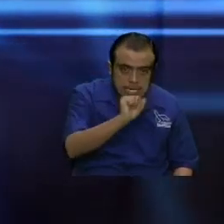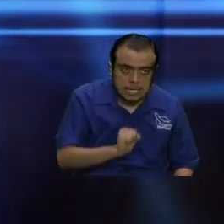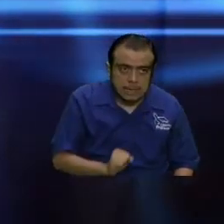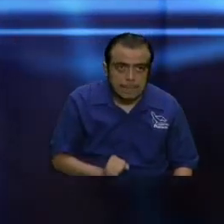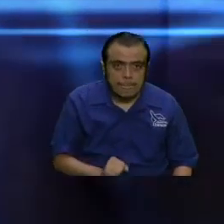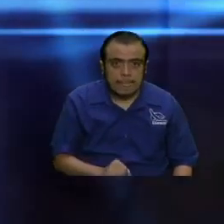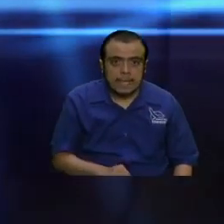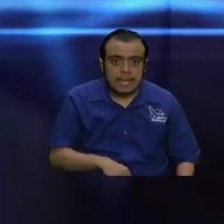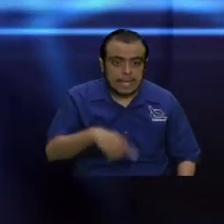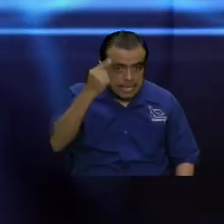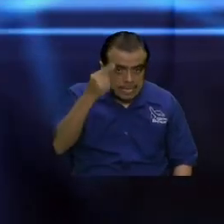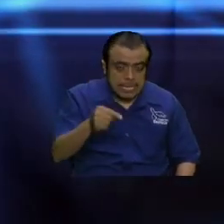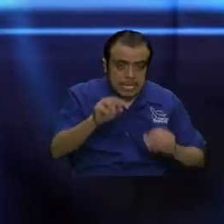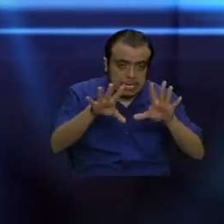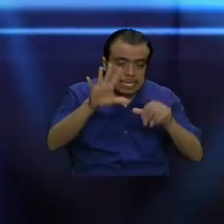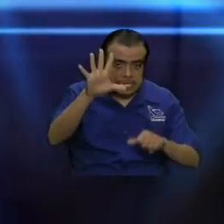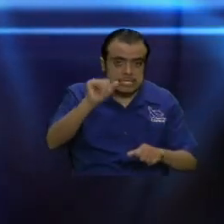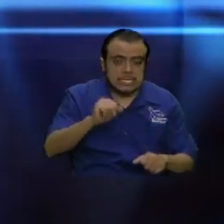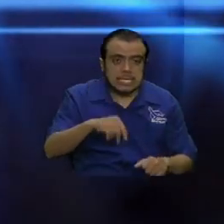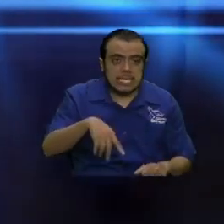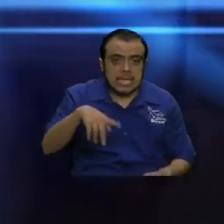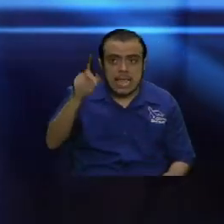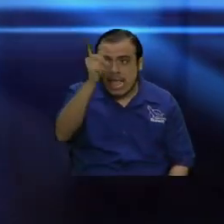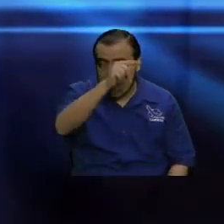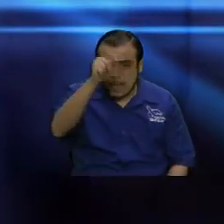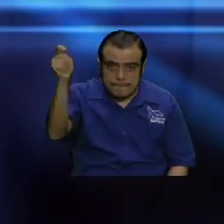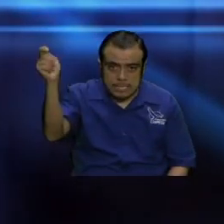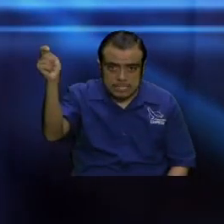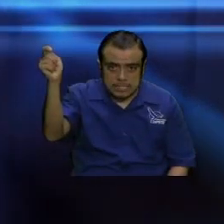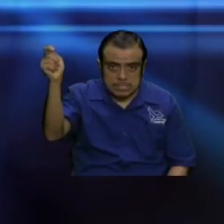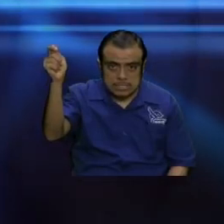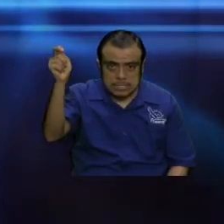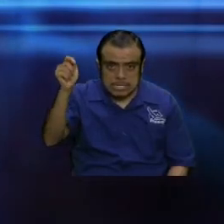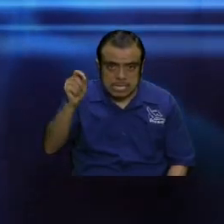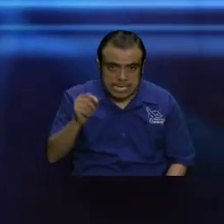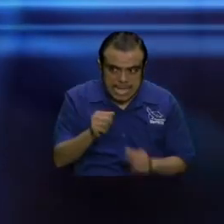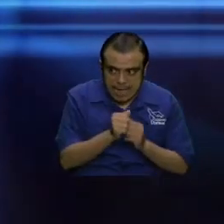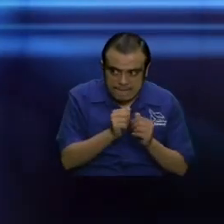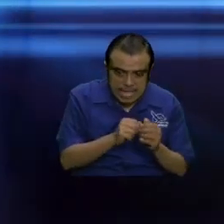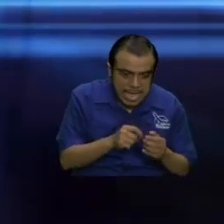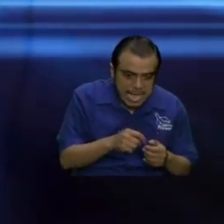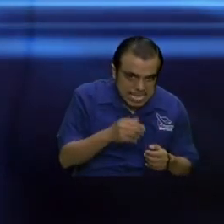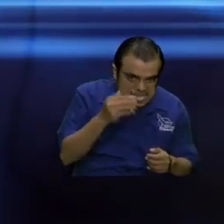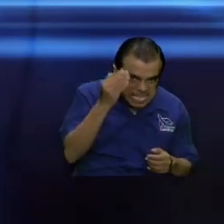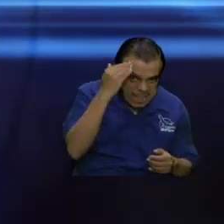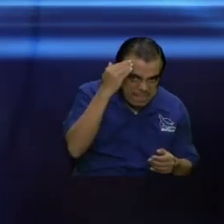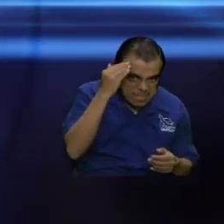apuntalar lo de las tradiciones es decir el mes que él había planeado en su propio corazón